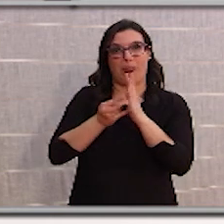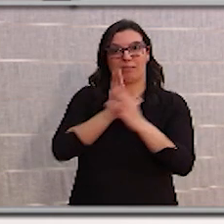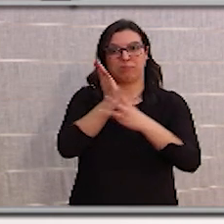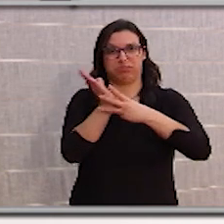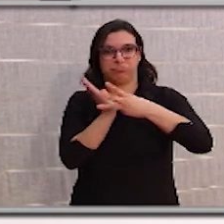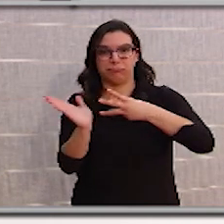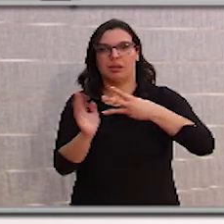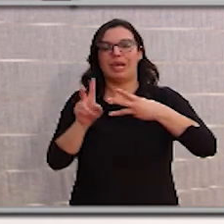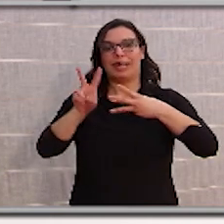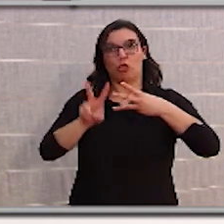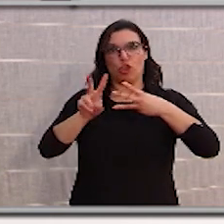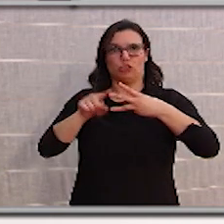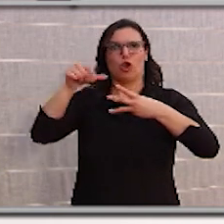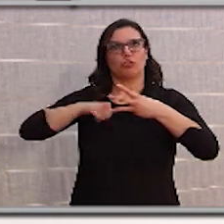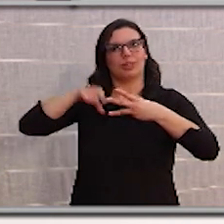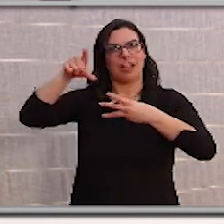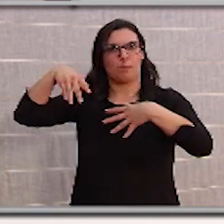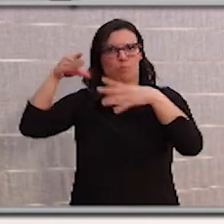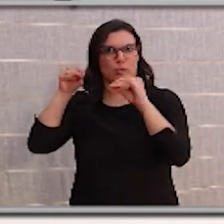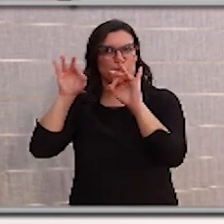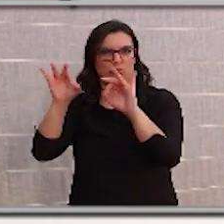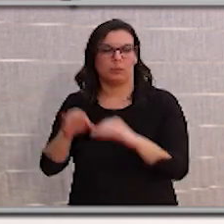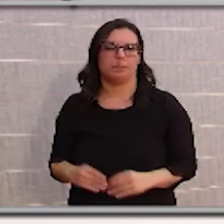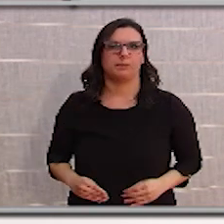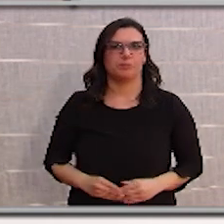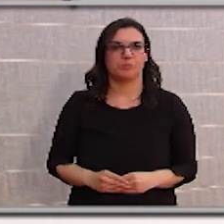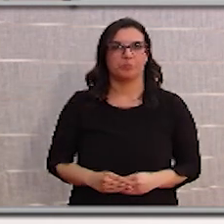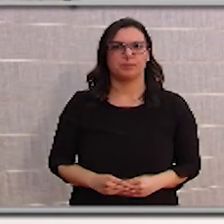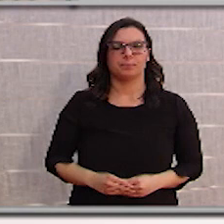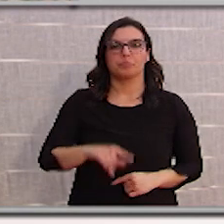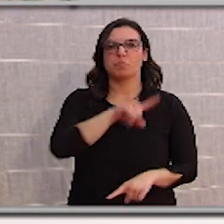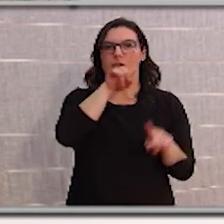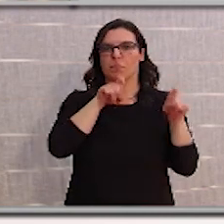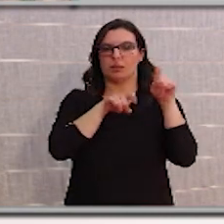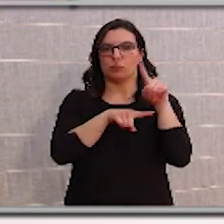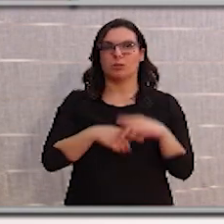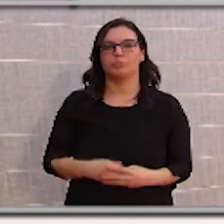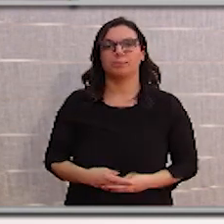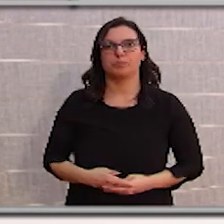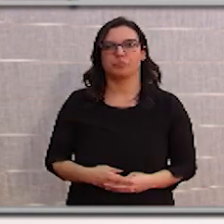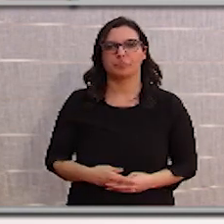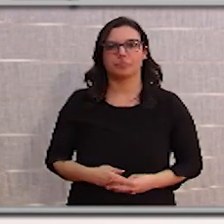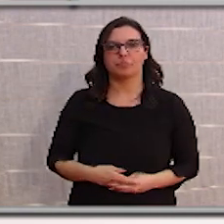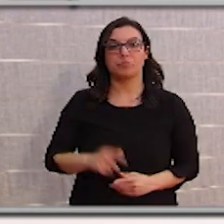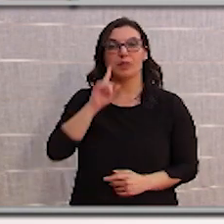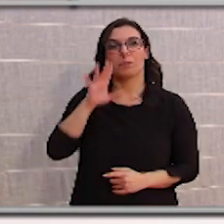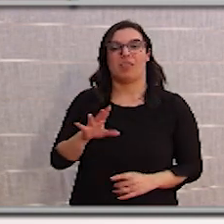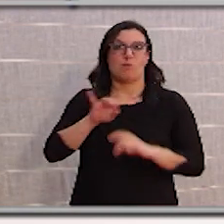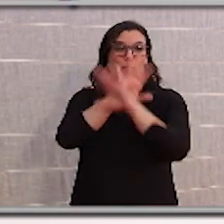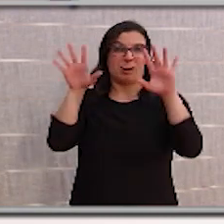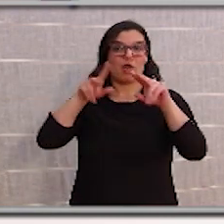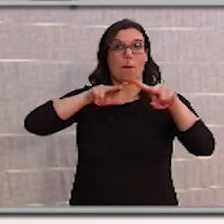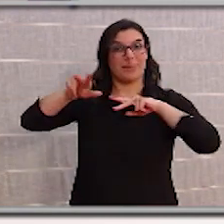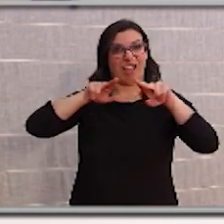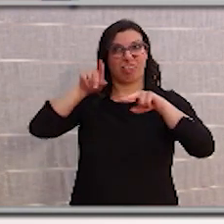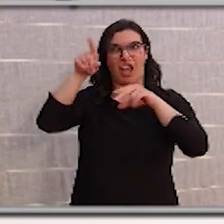2 en el hospital de Burgos. Sí, yo quería preguntar si ante ese foco que parece muy claro en Miranda de